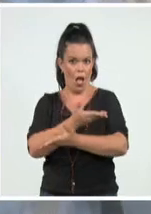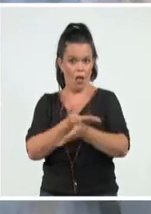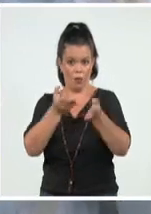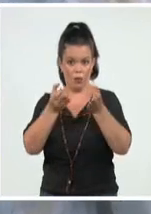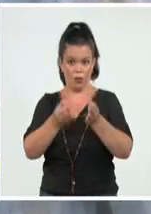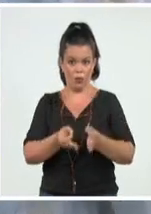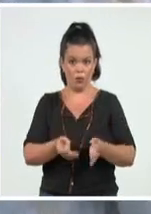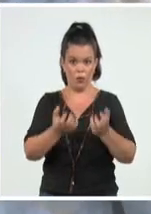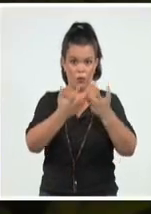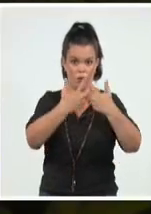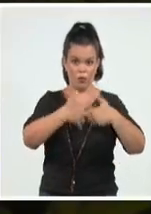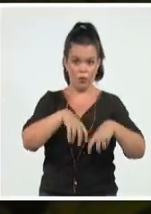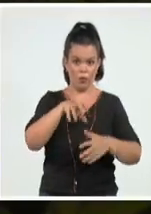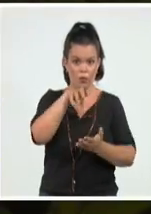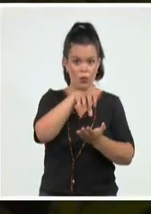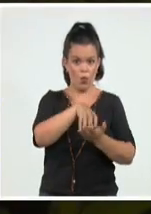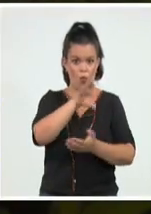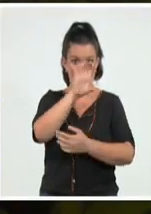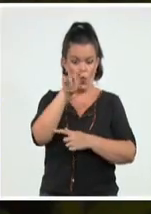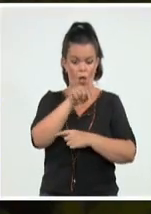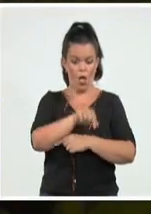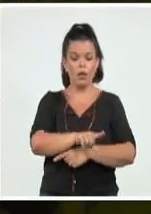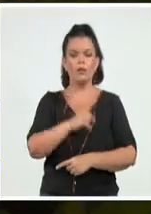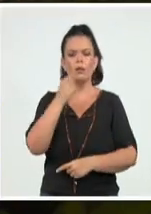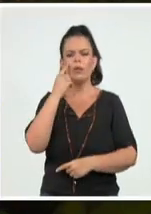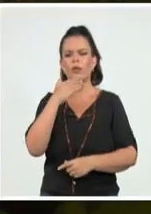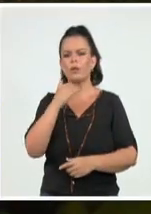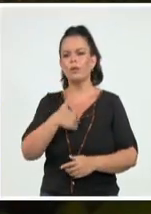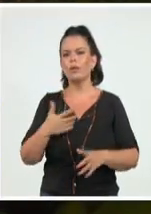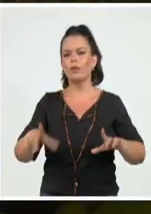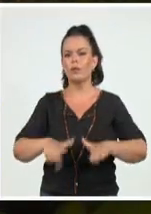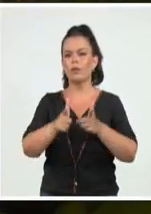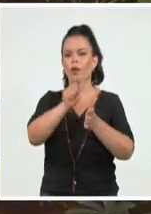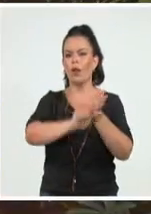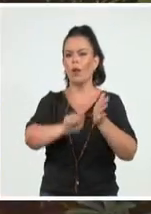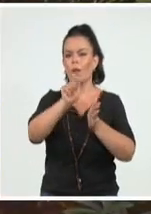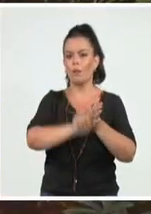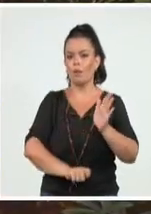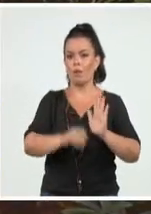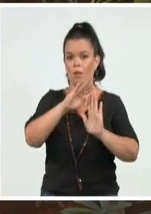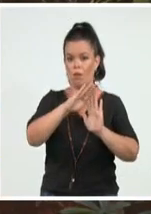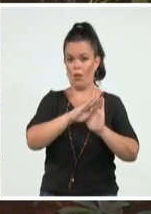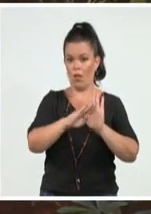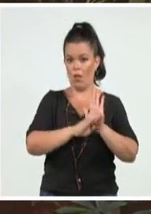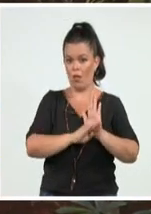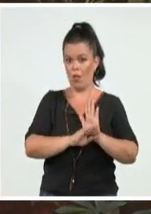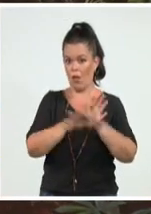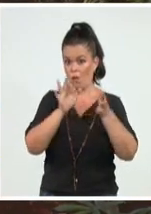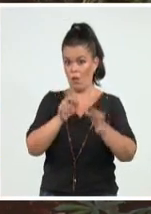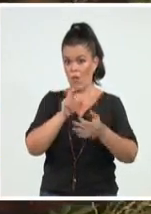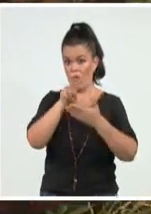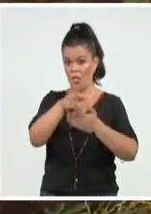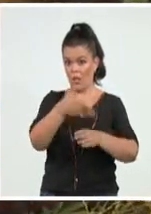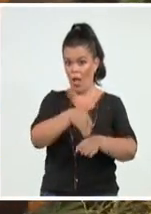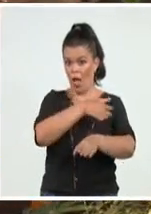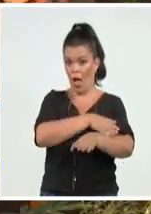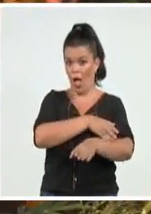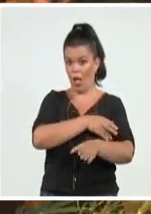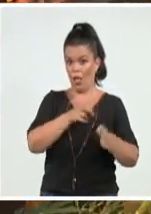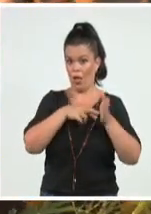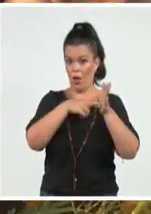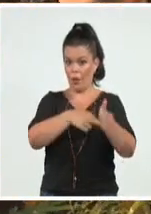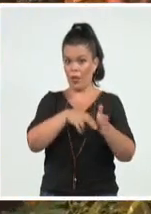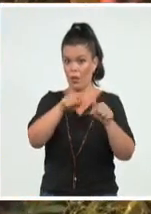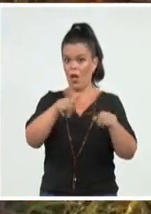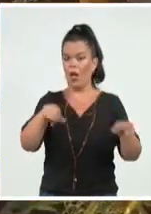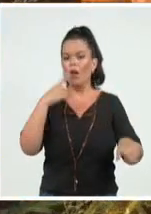visitadas, el compañero Valdés Mesa pudo comprobar el cumplimiento de las medidas indicadas en la visita anterior relacionadas con la producción